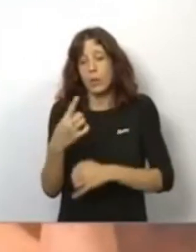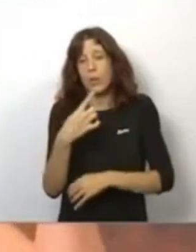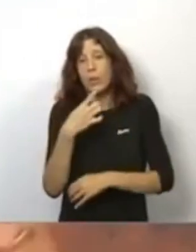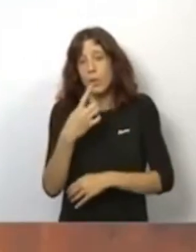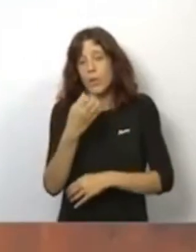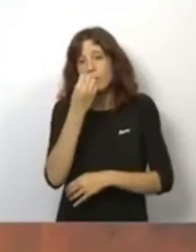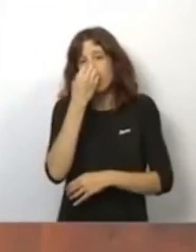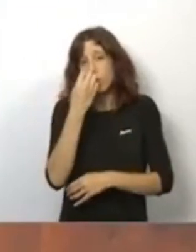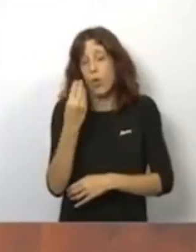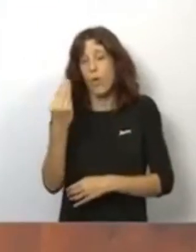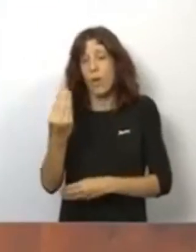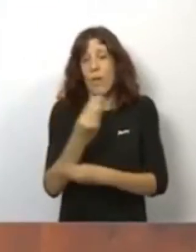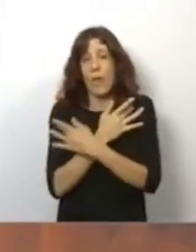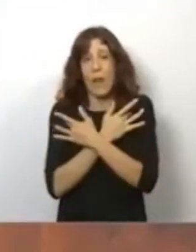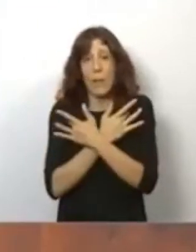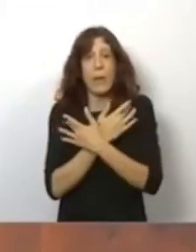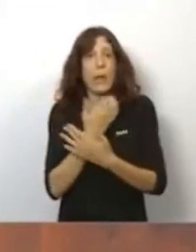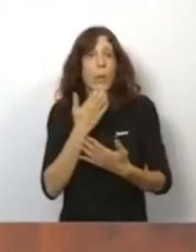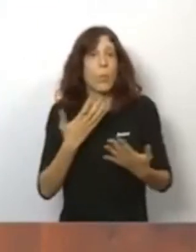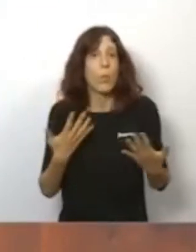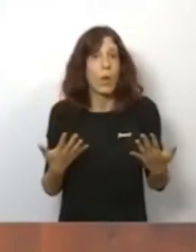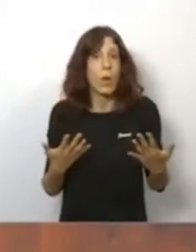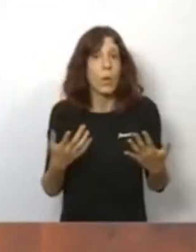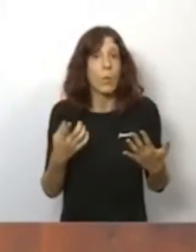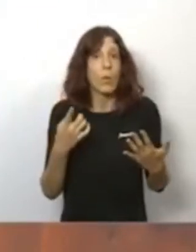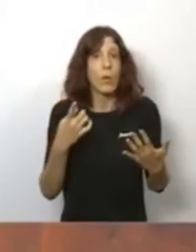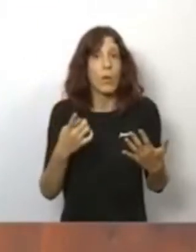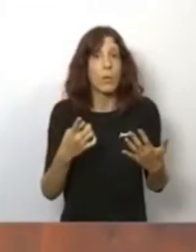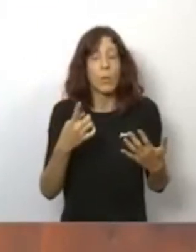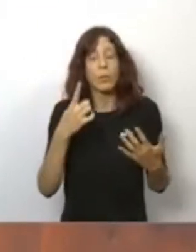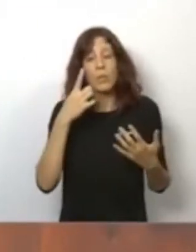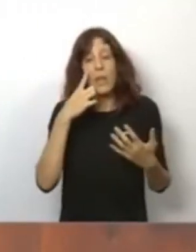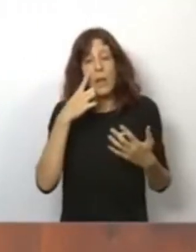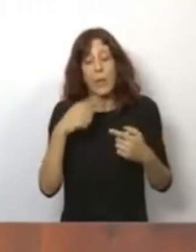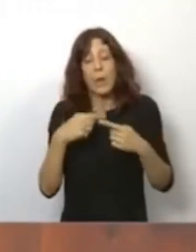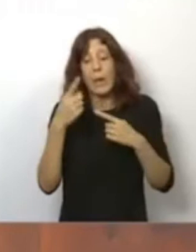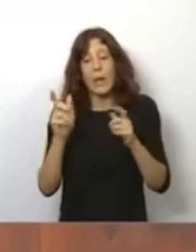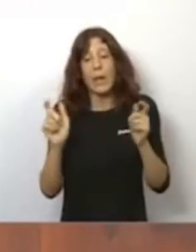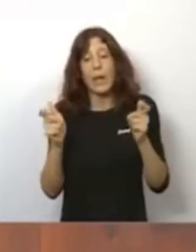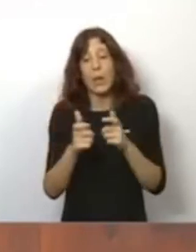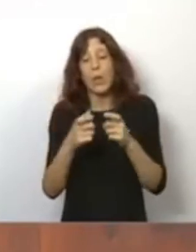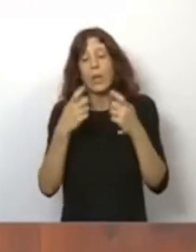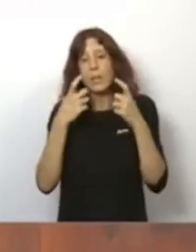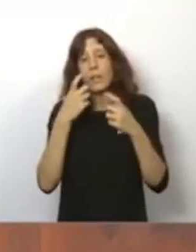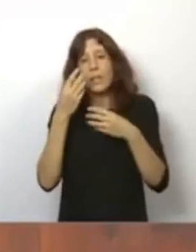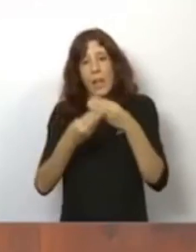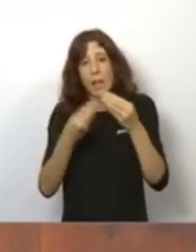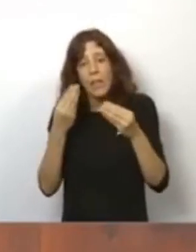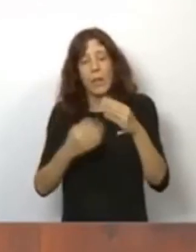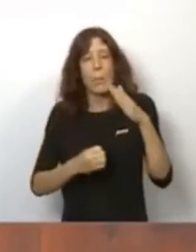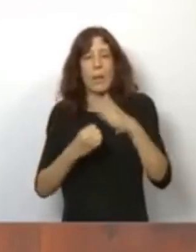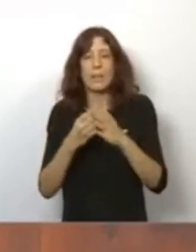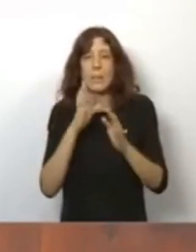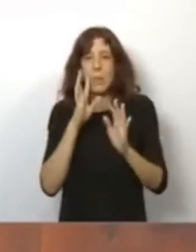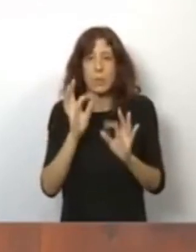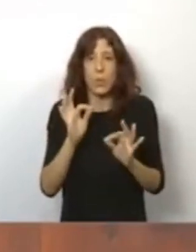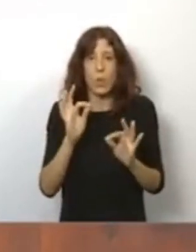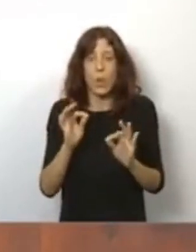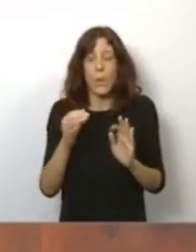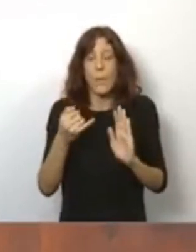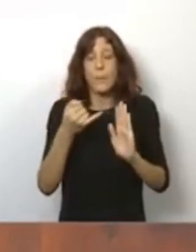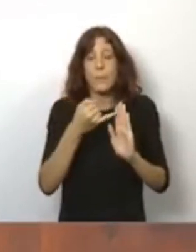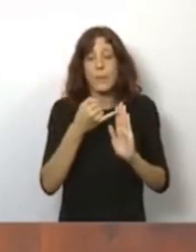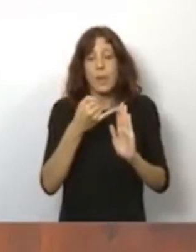la ofrenda, evidentemente, es lo que vamos a concretar para darle todas las garantías. Las medidas